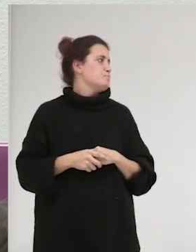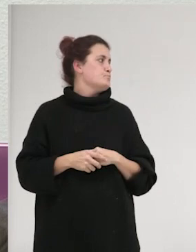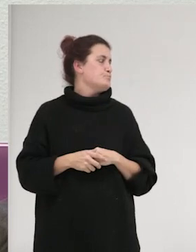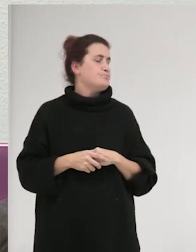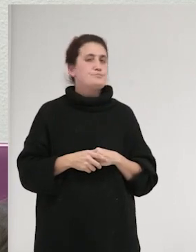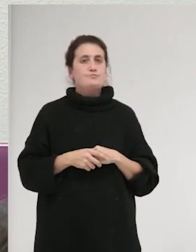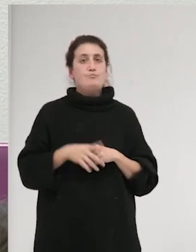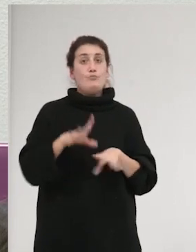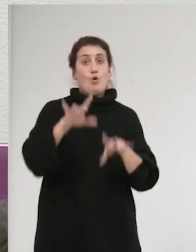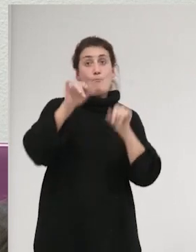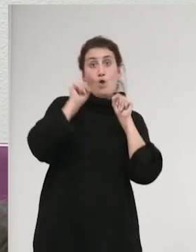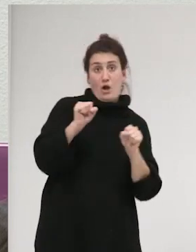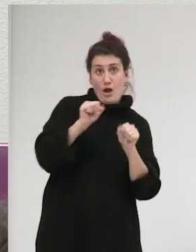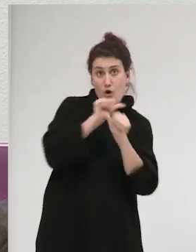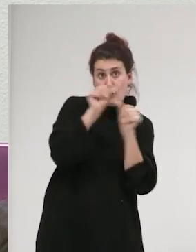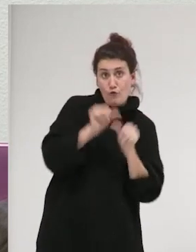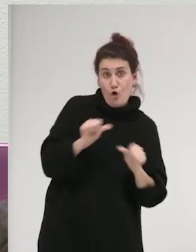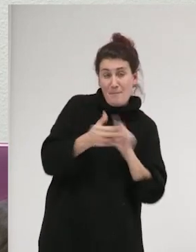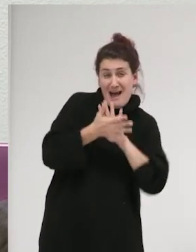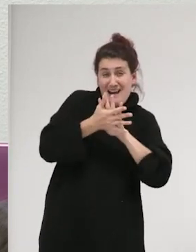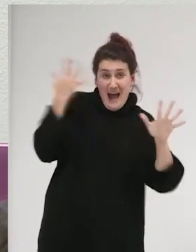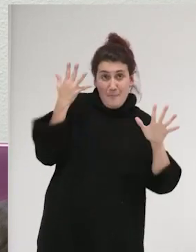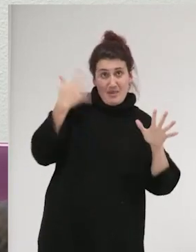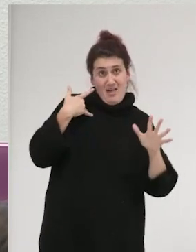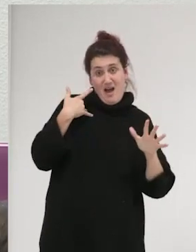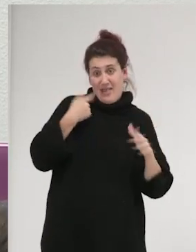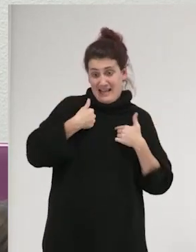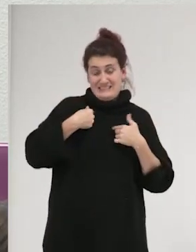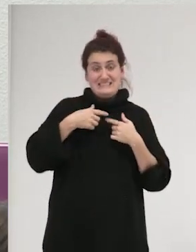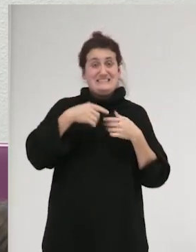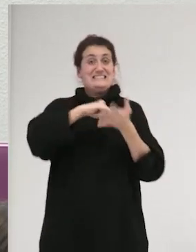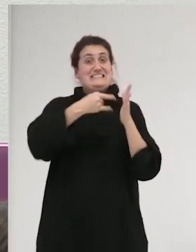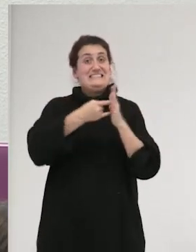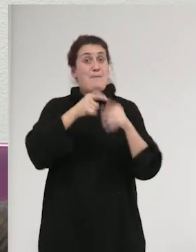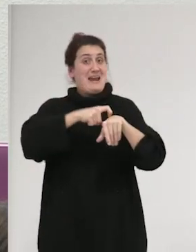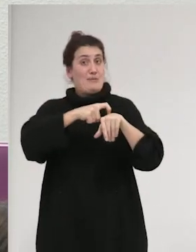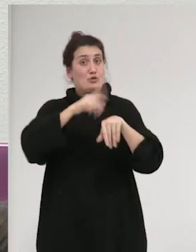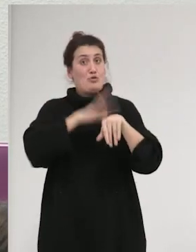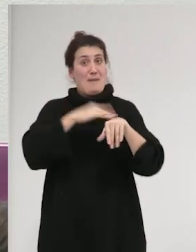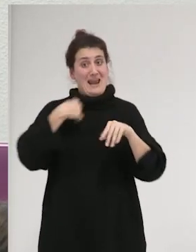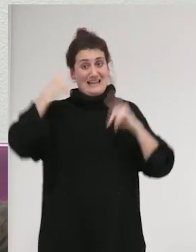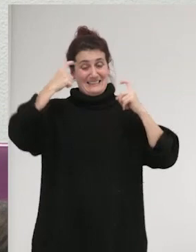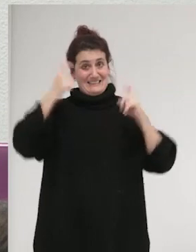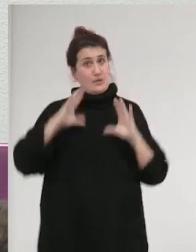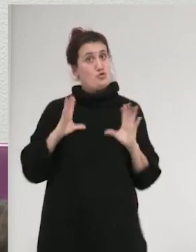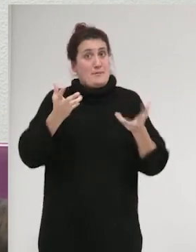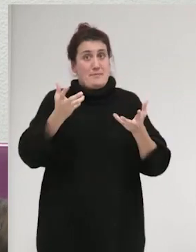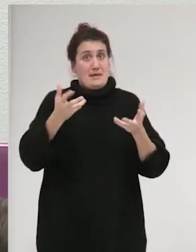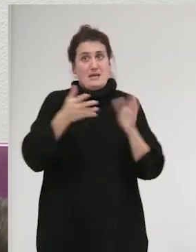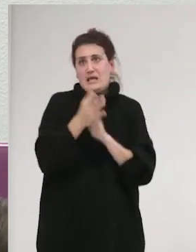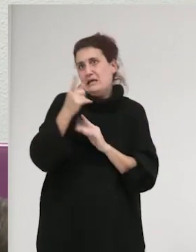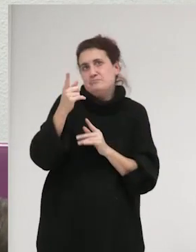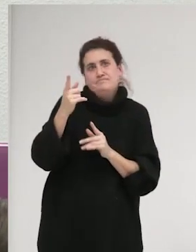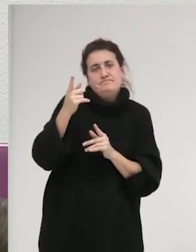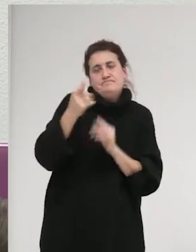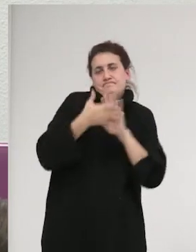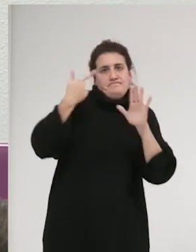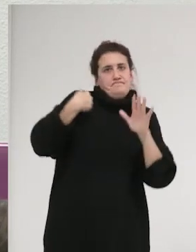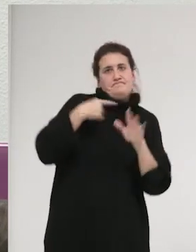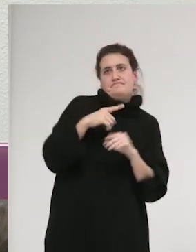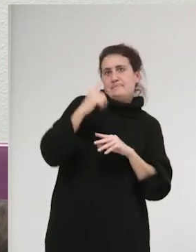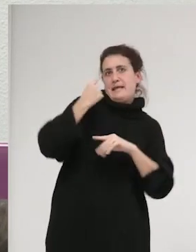el bloqueo es una forma rápida de reacción del sistema nervioso para tratar de sobrevivir y minimizar el impacto del suceso amenazante. Bueno,